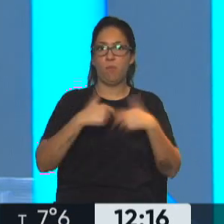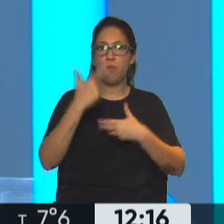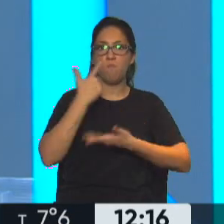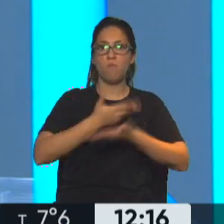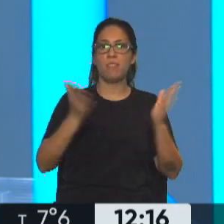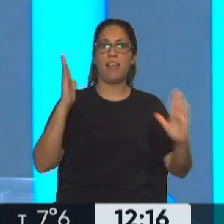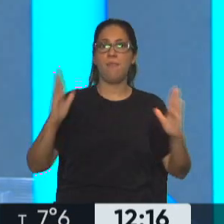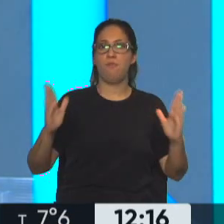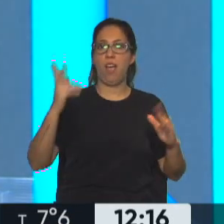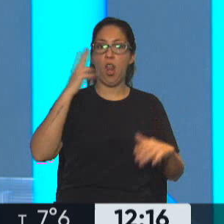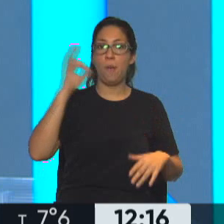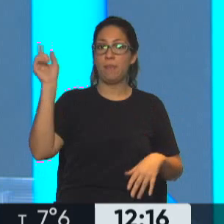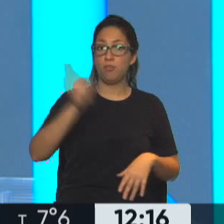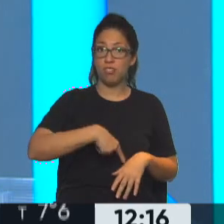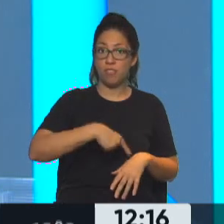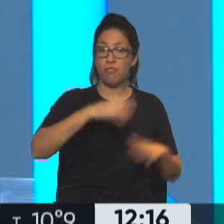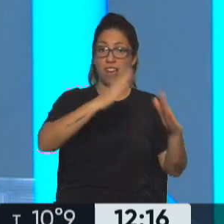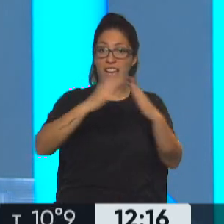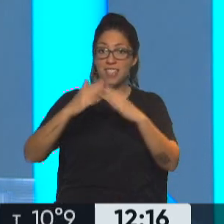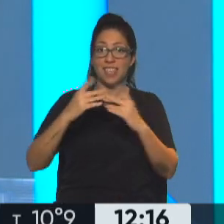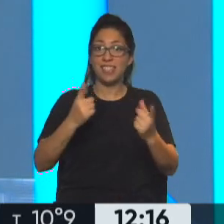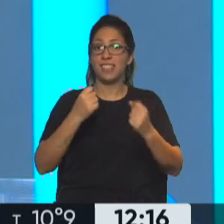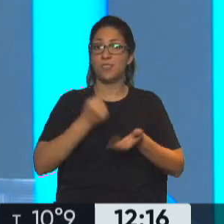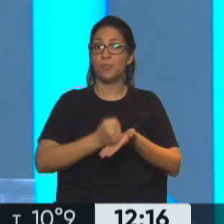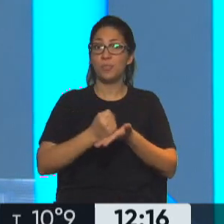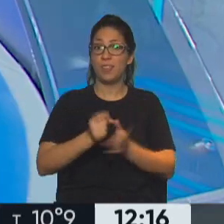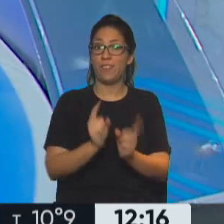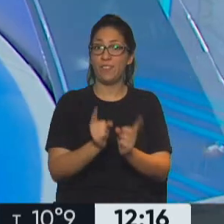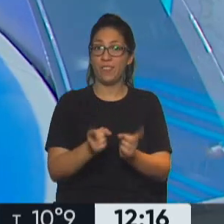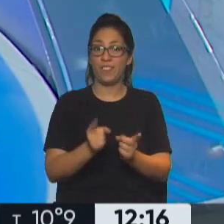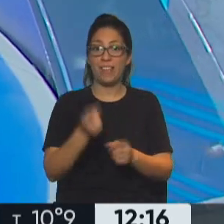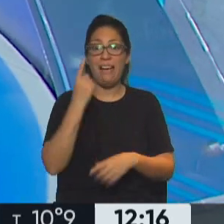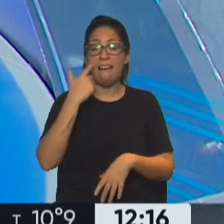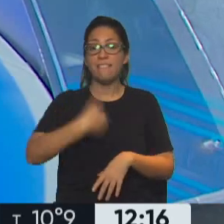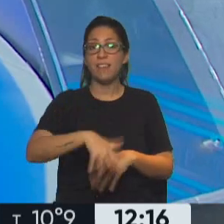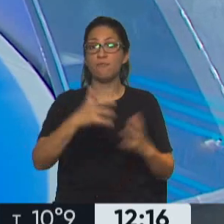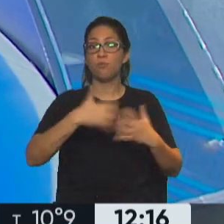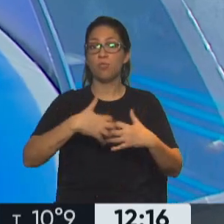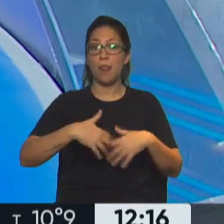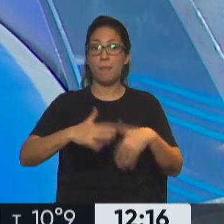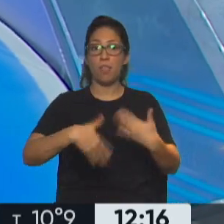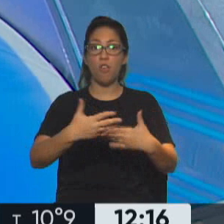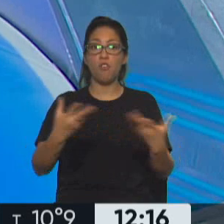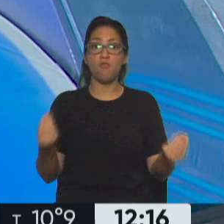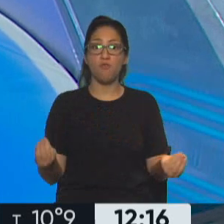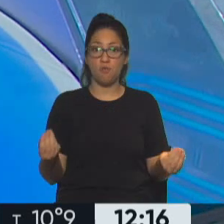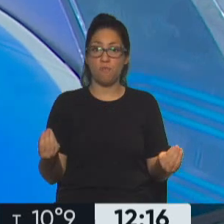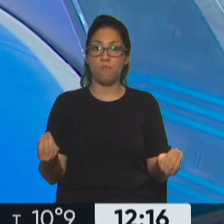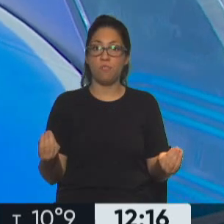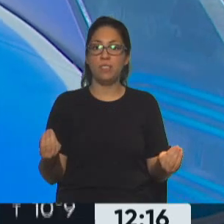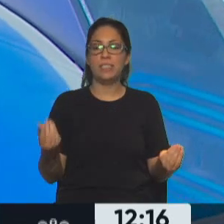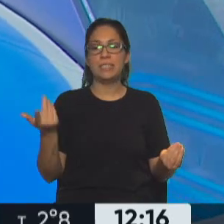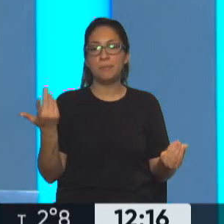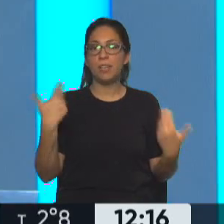% de los hogares son los que necesitan el subsidio. Vamos a ver cómo funciona esto en la práctica, pero